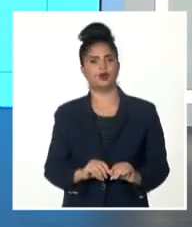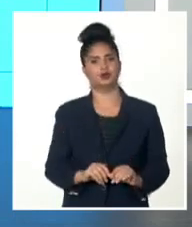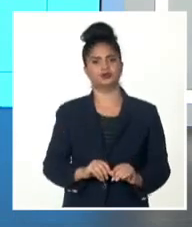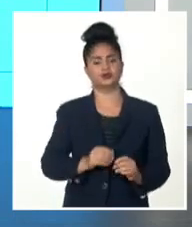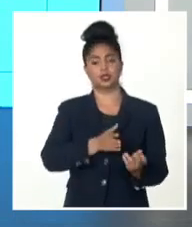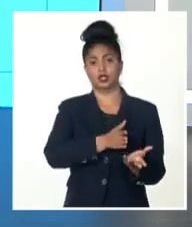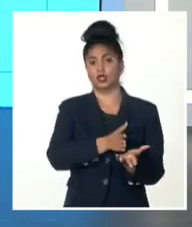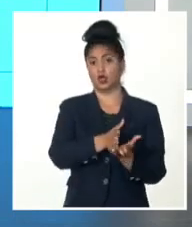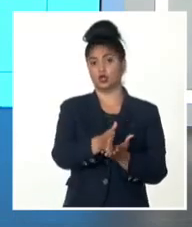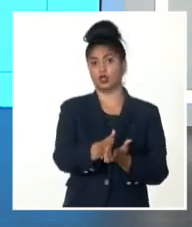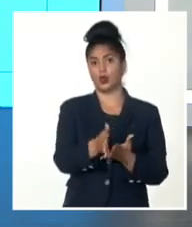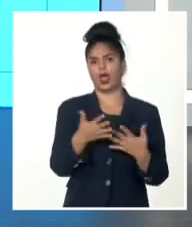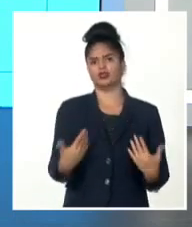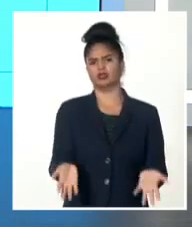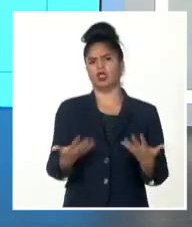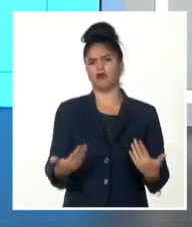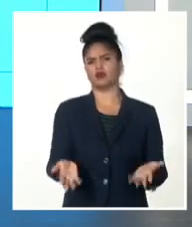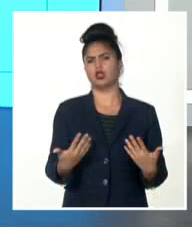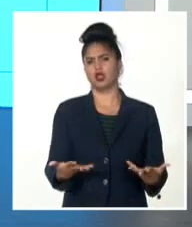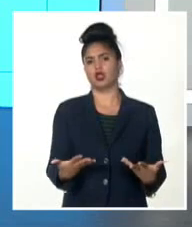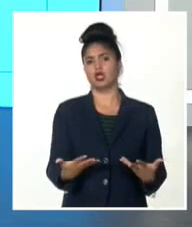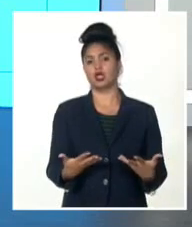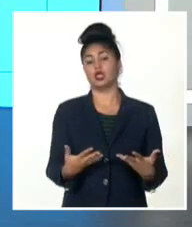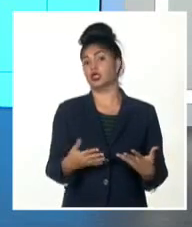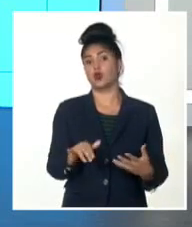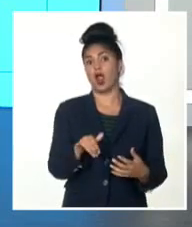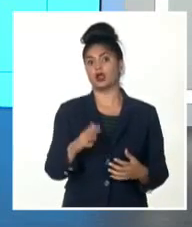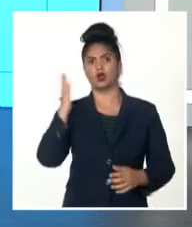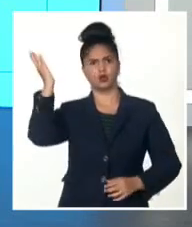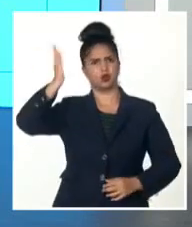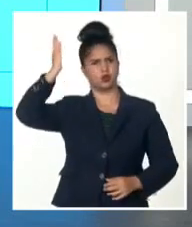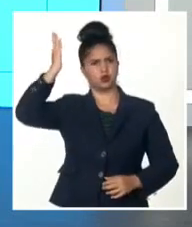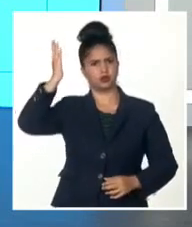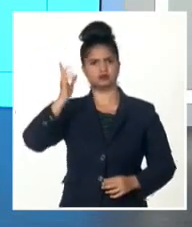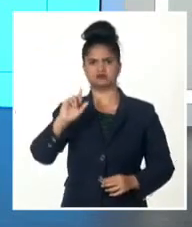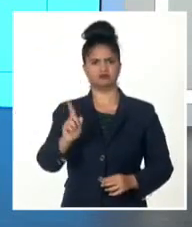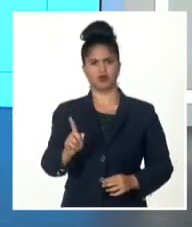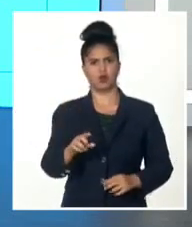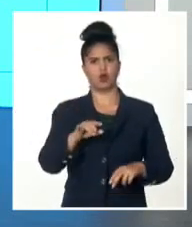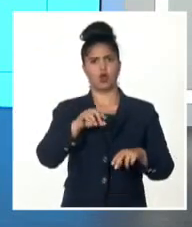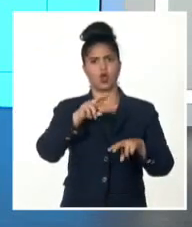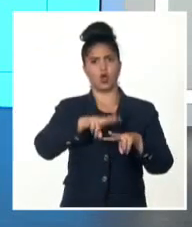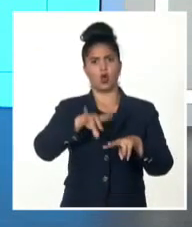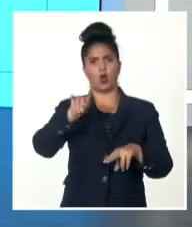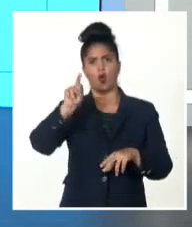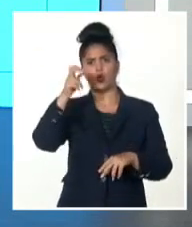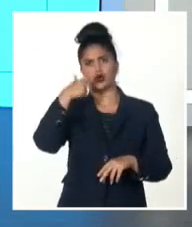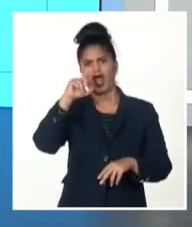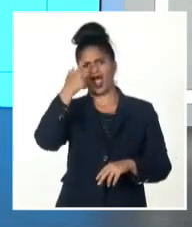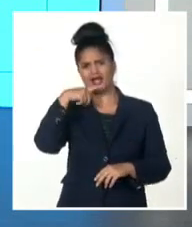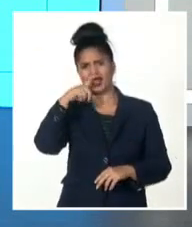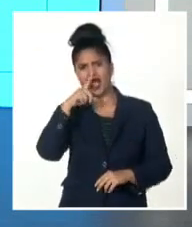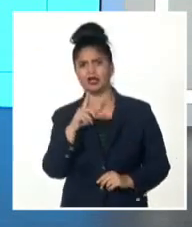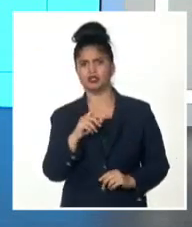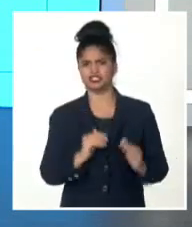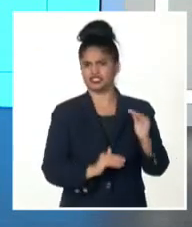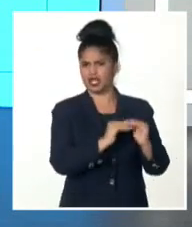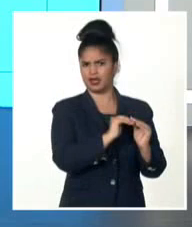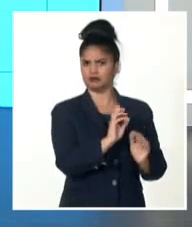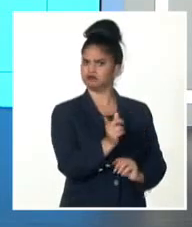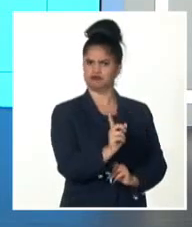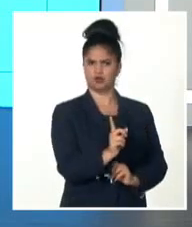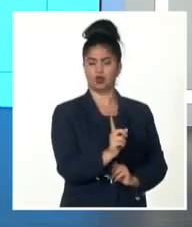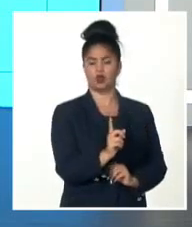organismo débil, es decir, no llega a la categoría de huracán o quizás un huracán de poca intensidad, pues se va a mantener con este movimiento hacia el oeste. Hay bastante